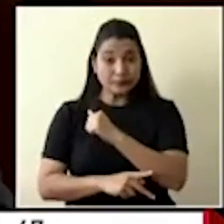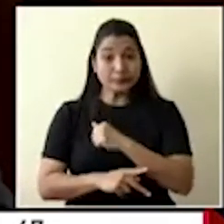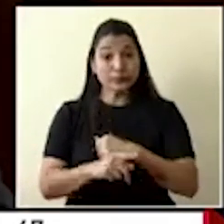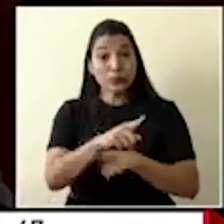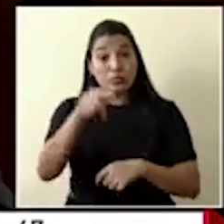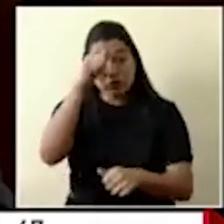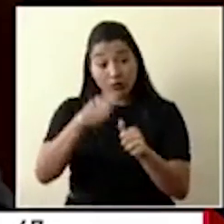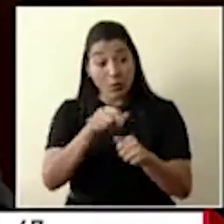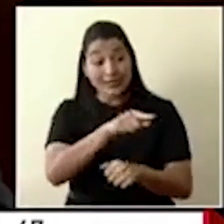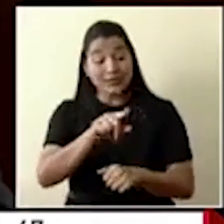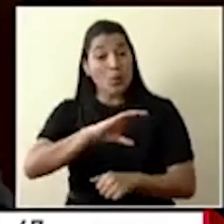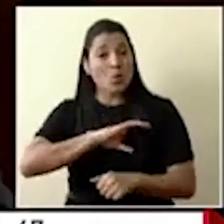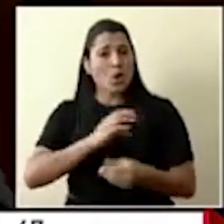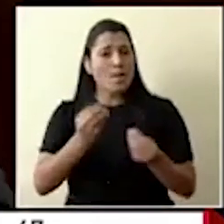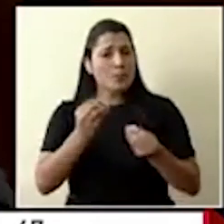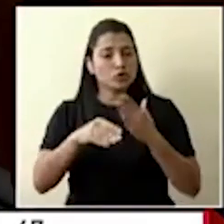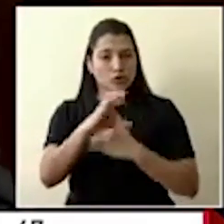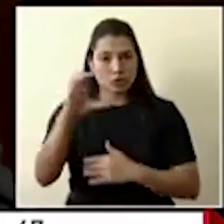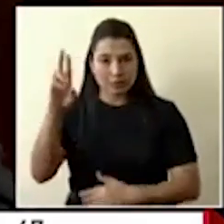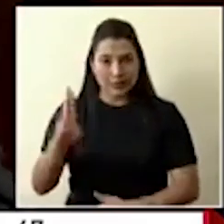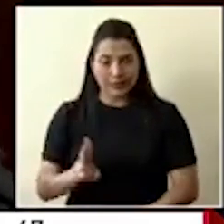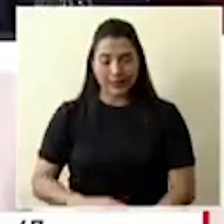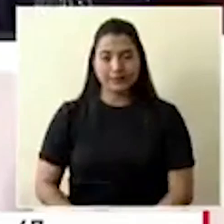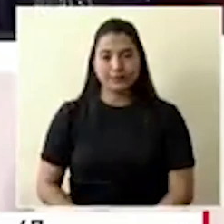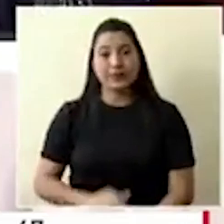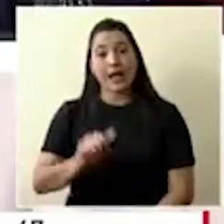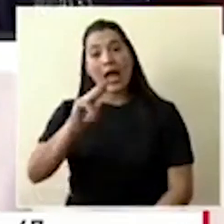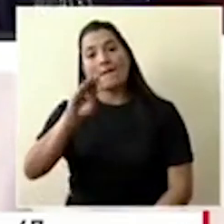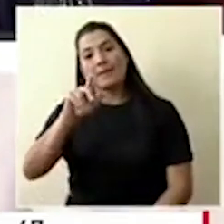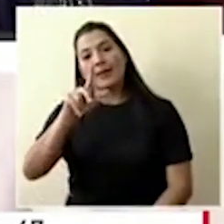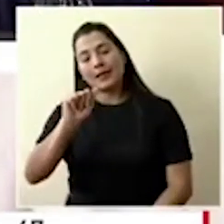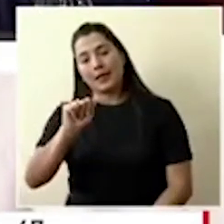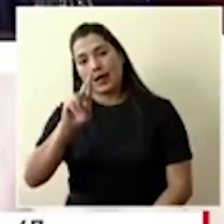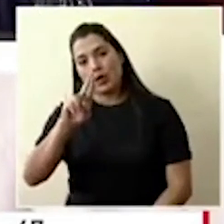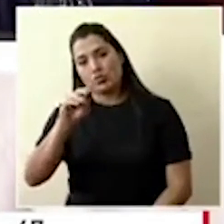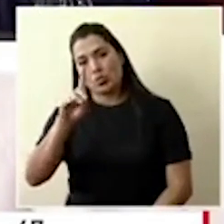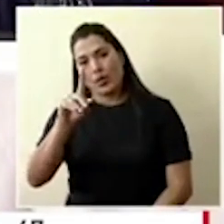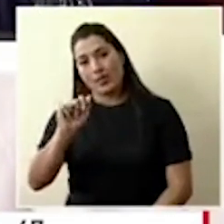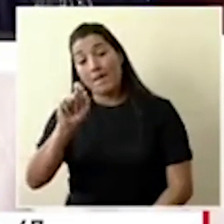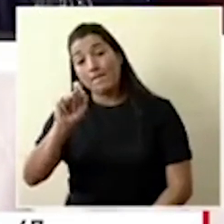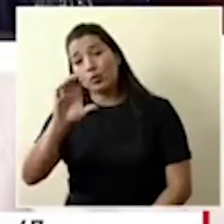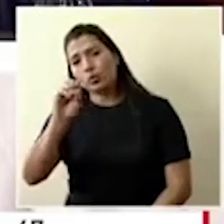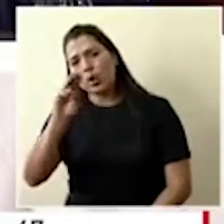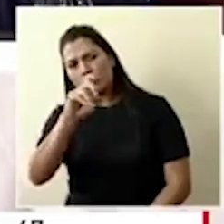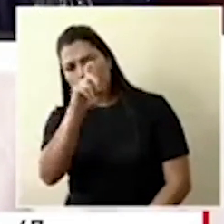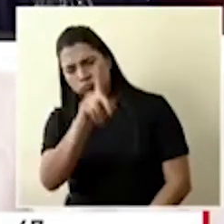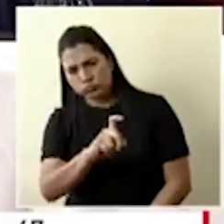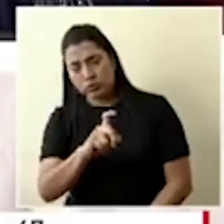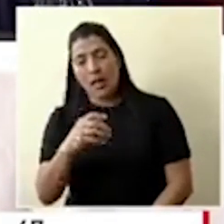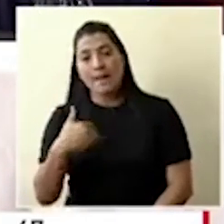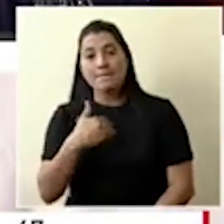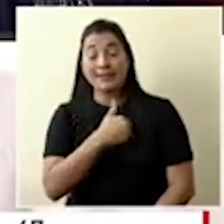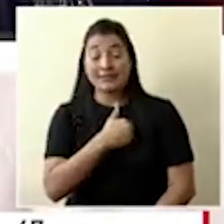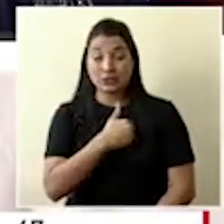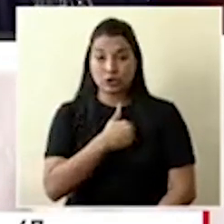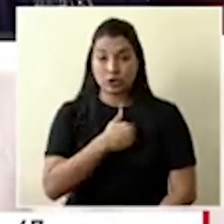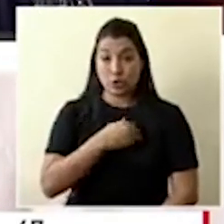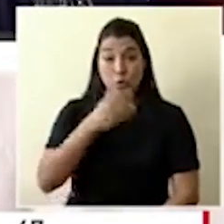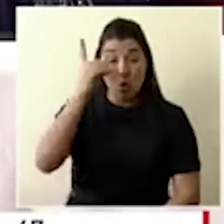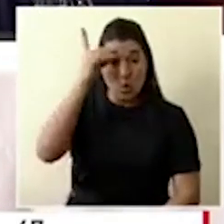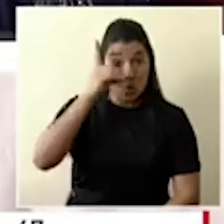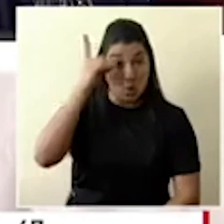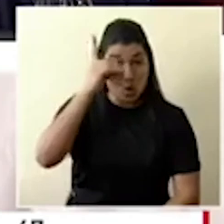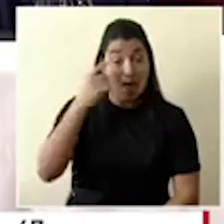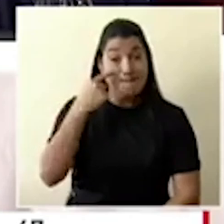recordemos que son bastantes a nivel nacional. AmeliaRueda.com consulta, Ministro Salas, para diagnosticar a un paciente con COVID-19